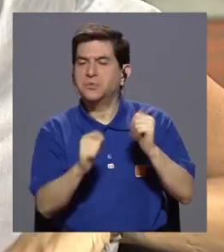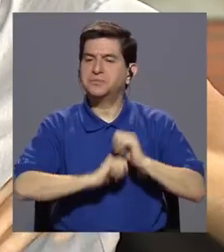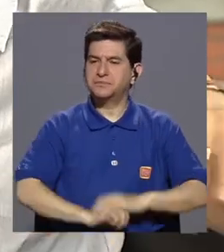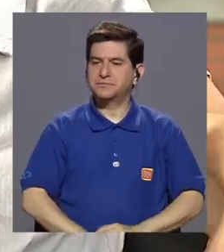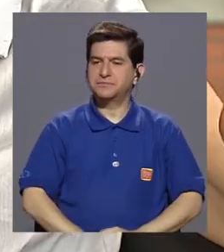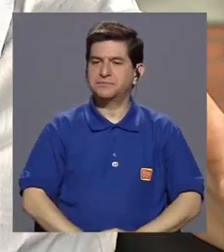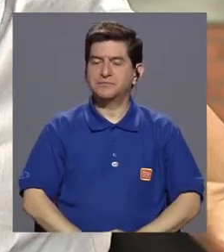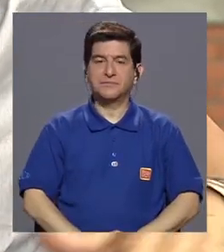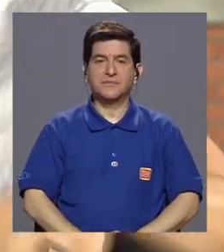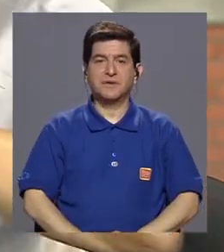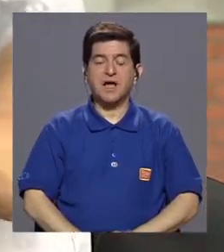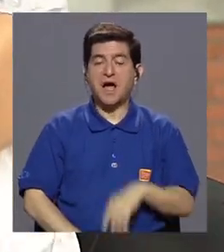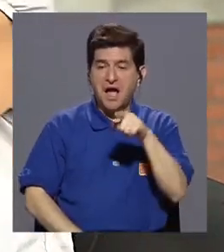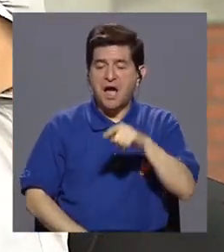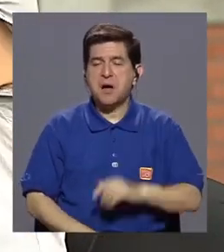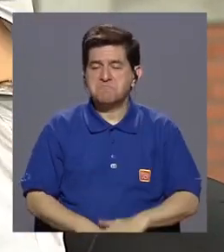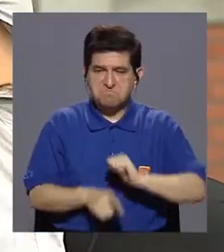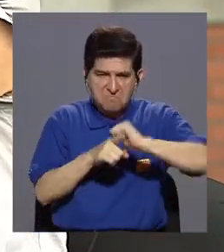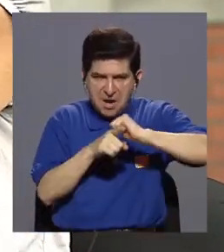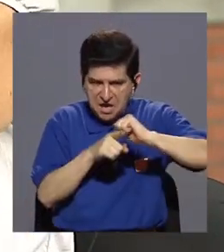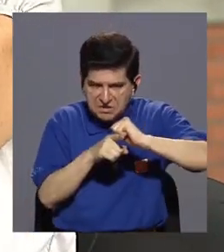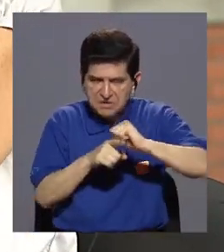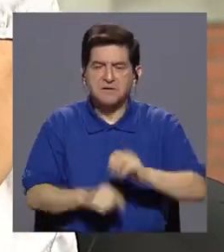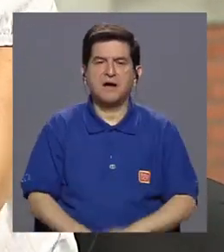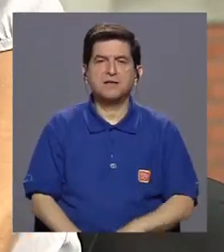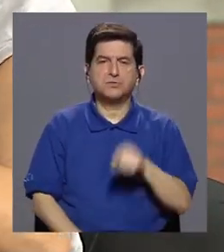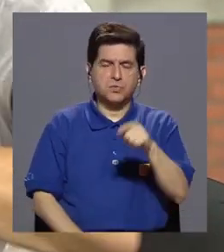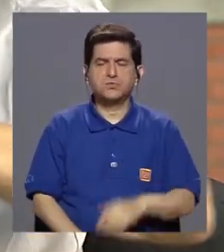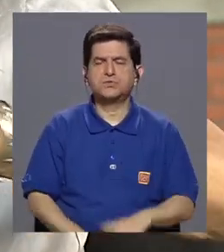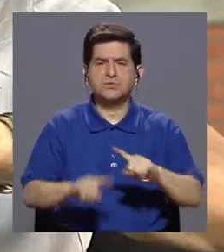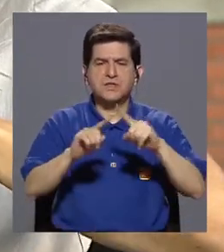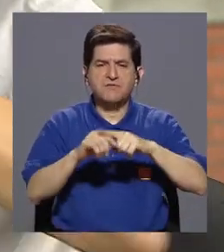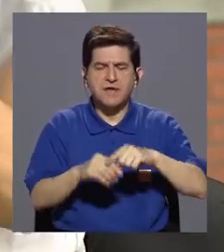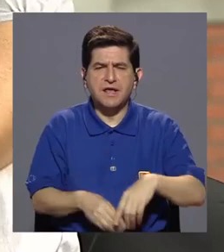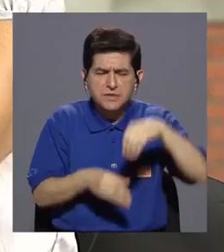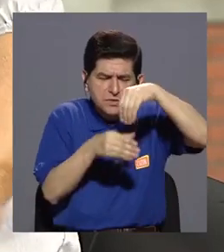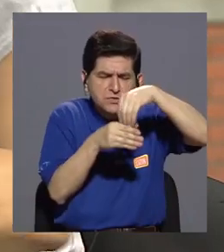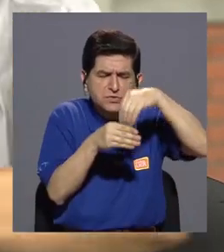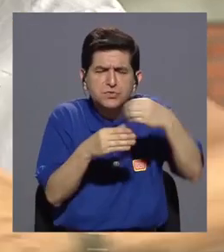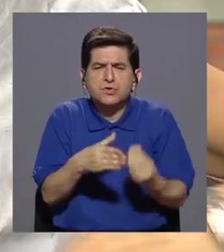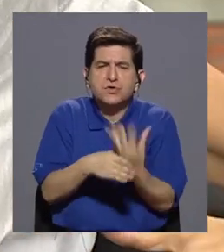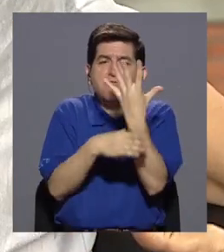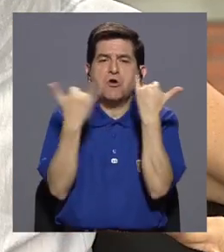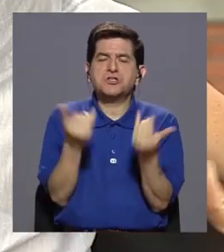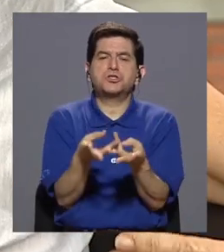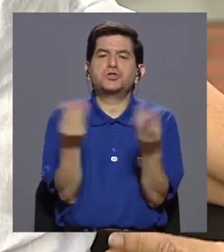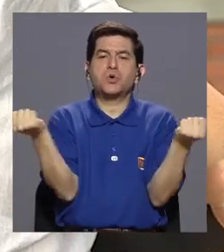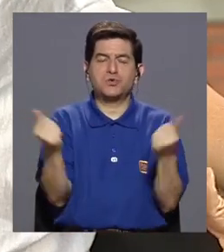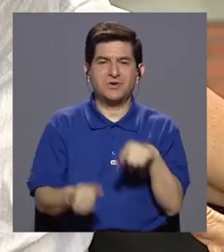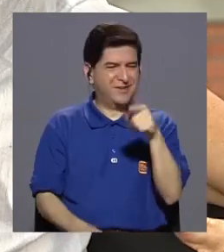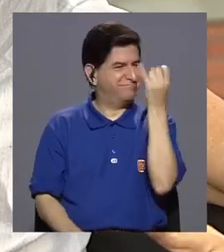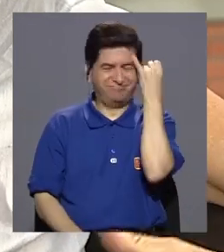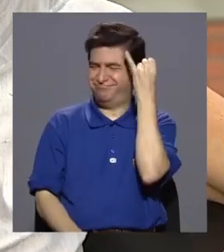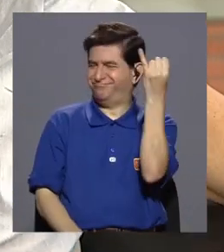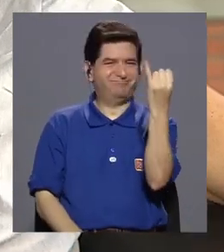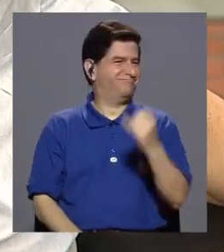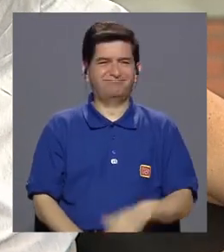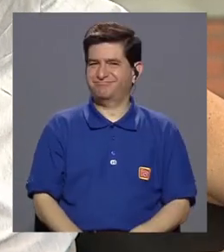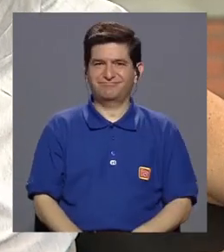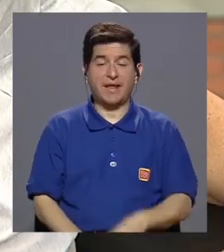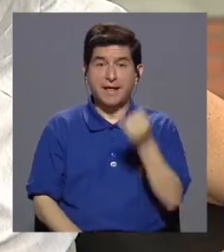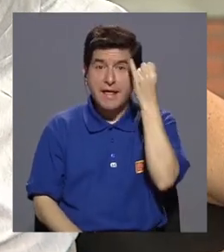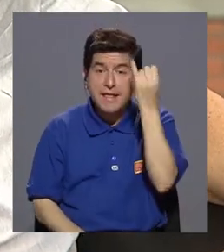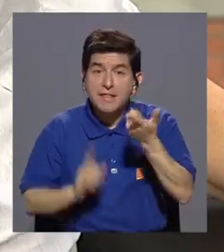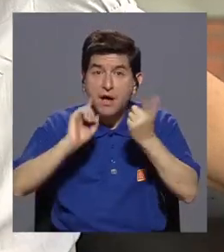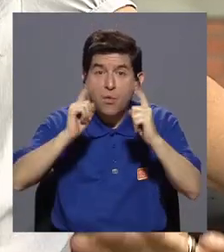esto y esto. Haz tal ejercicio, toma tales esencias florales y ya se va a resolver. Esa no es la idea. La